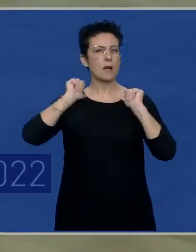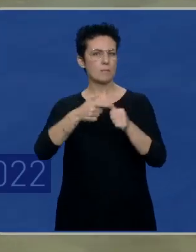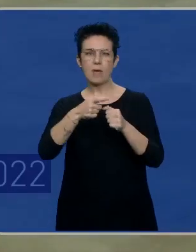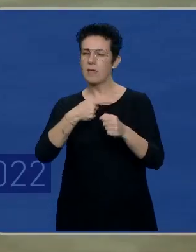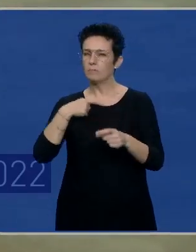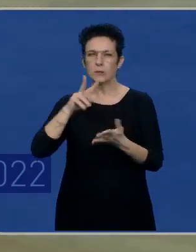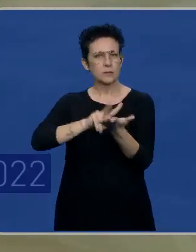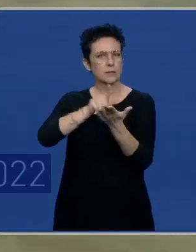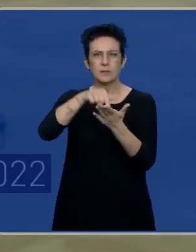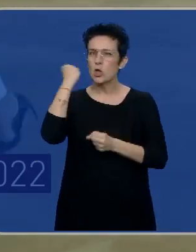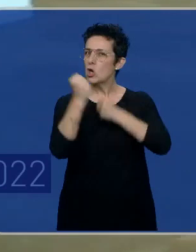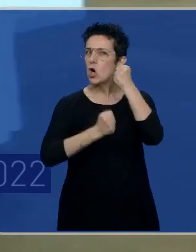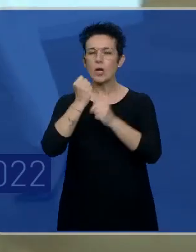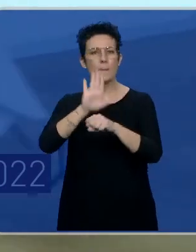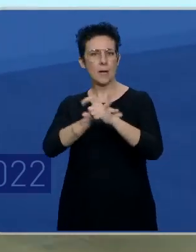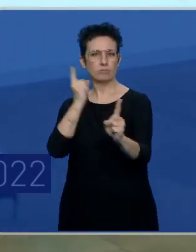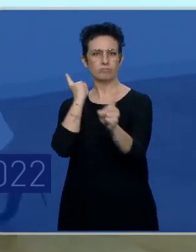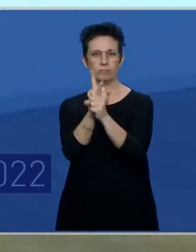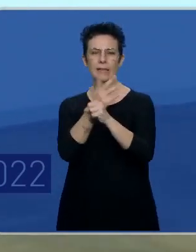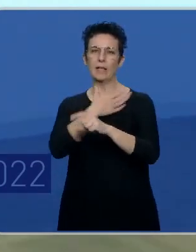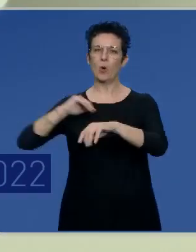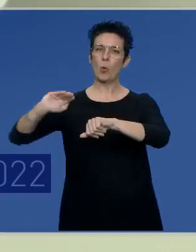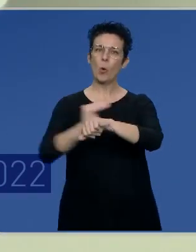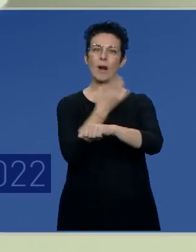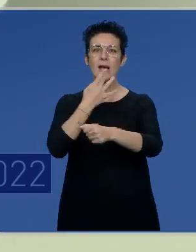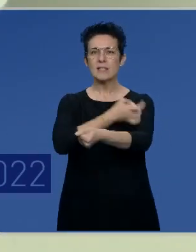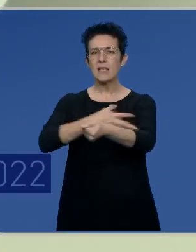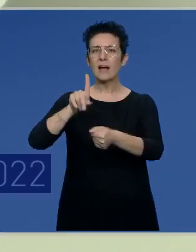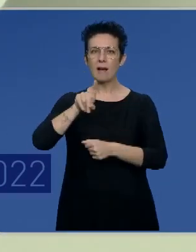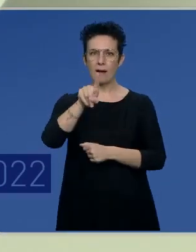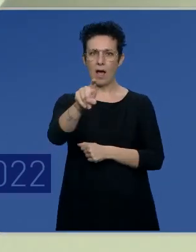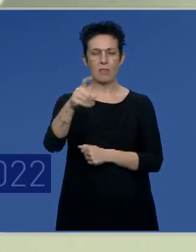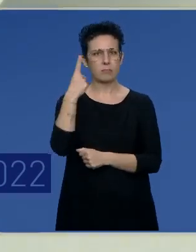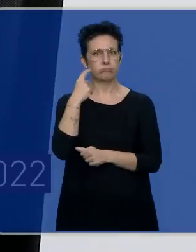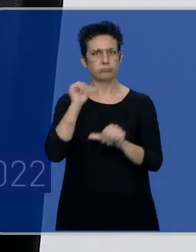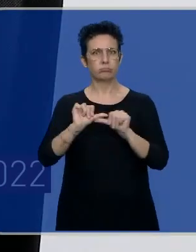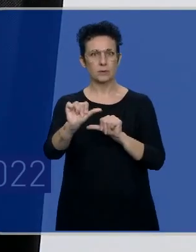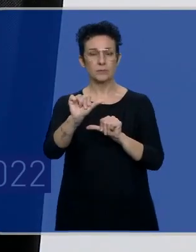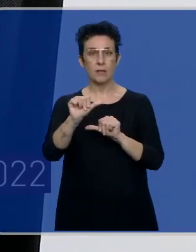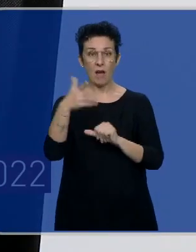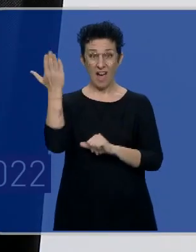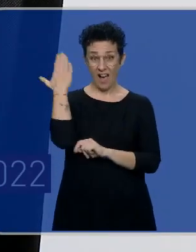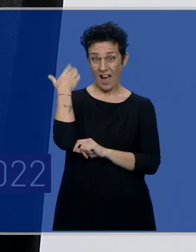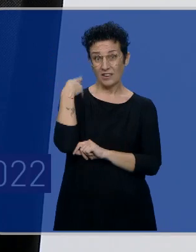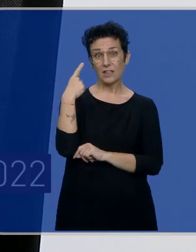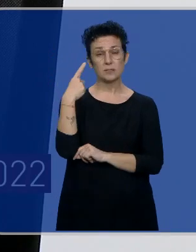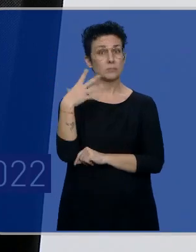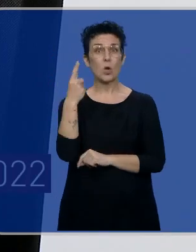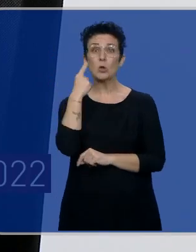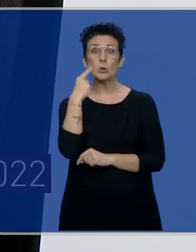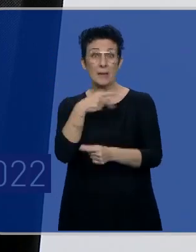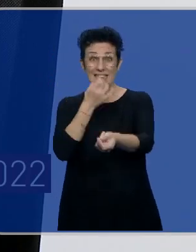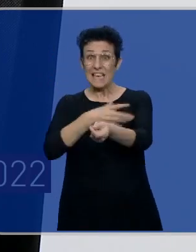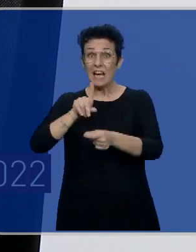combatir y curar el segundo tipo de cáncer sanguíneo más frecuente. La supervivencia no era mayor de unos dos años